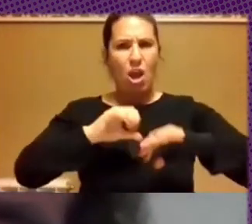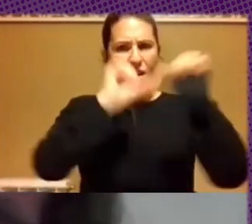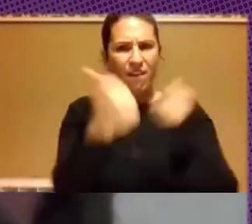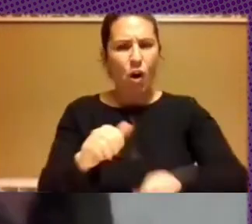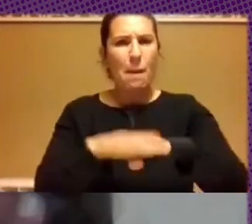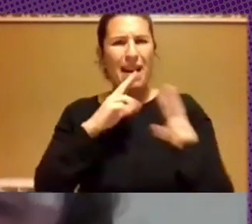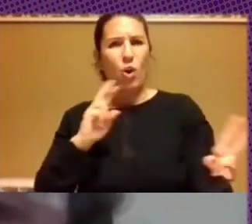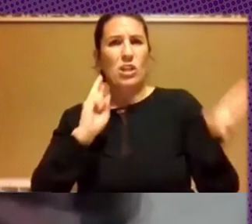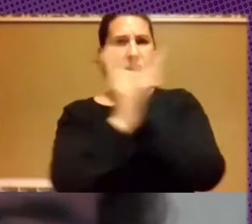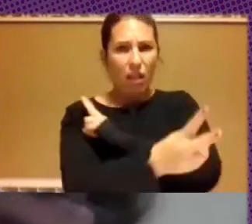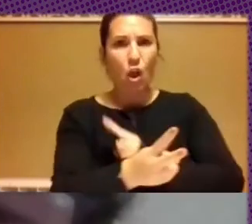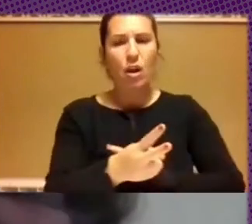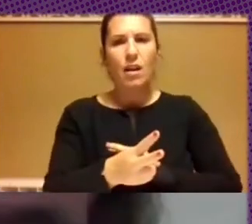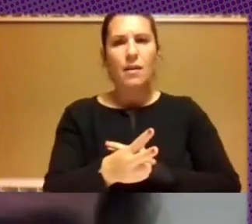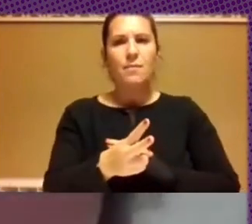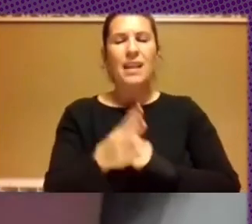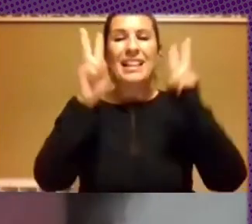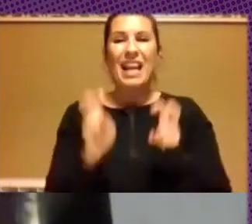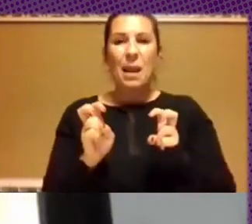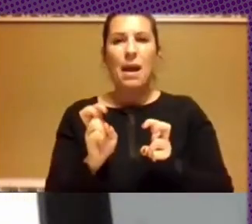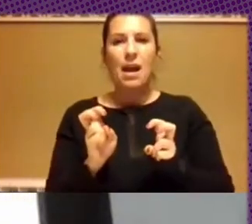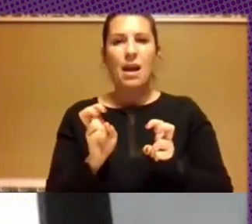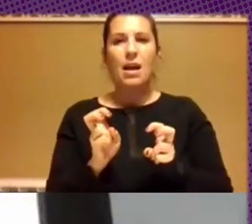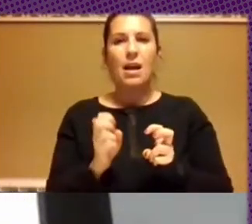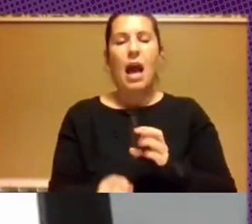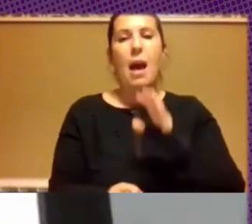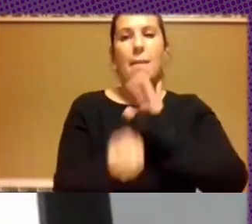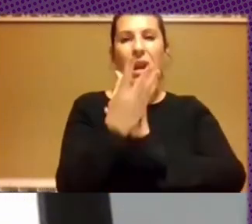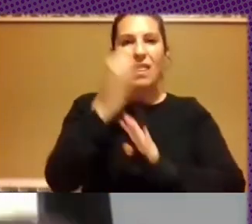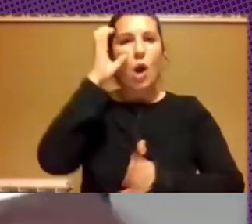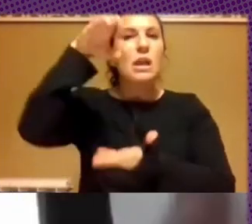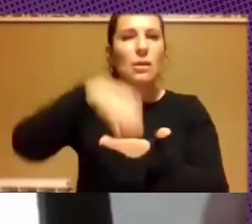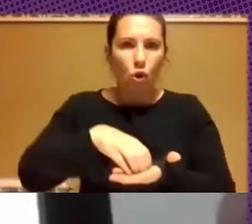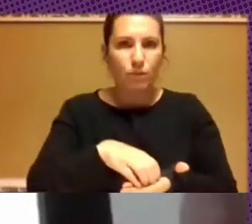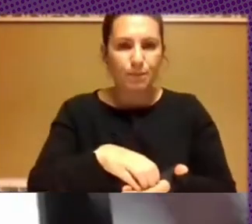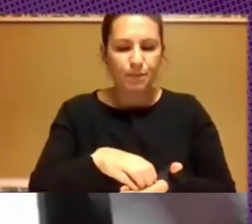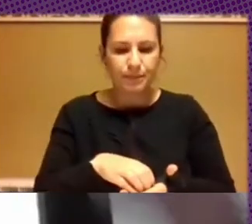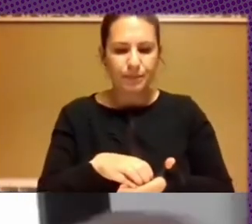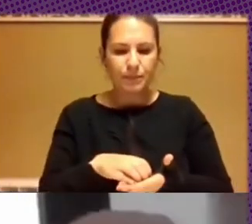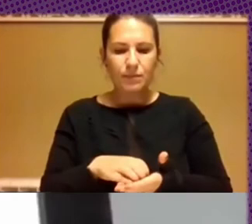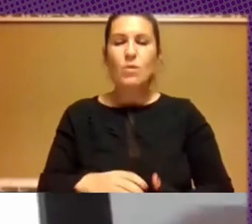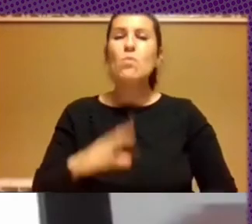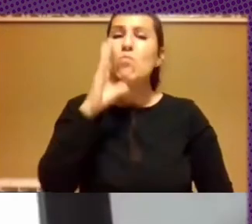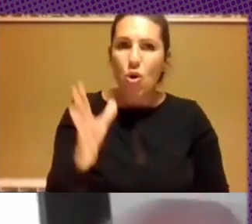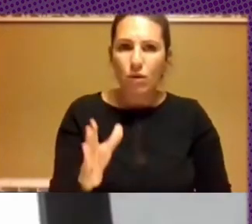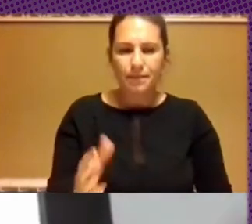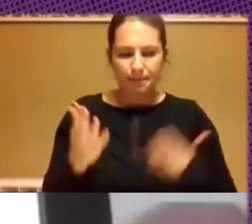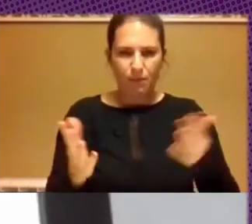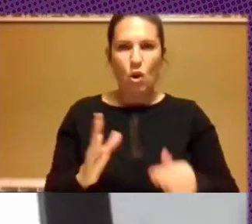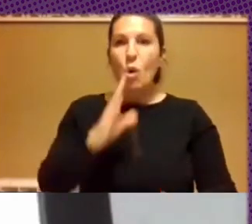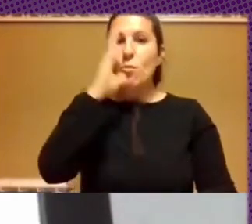contestación a la aparición de la existencia de este observatorio. ¿Por qué? Porque toda iniciativa